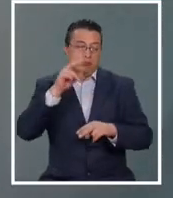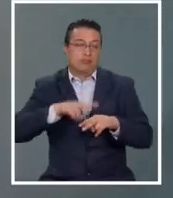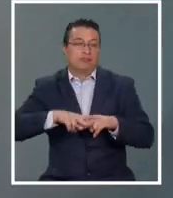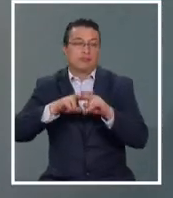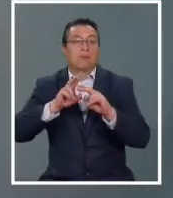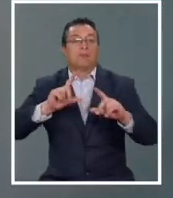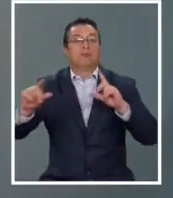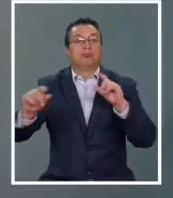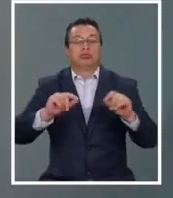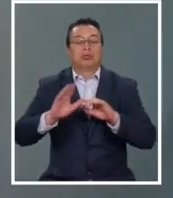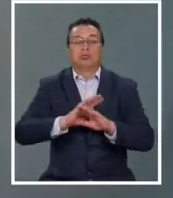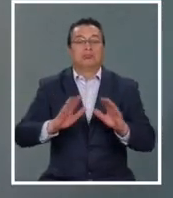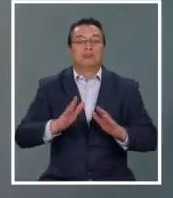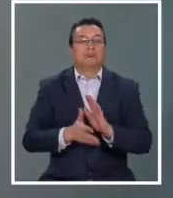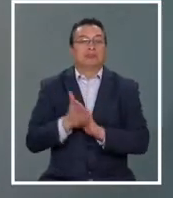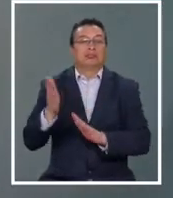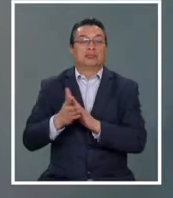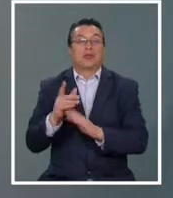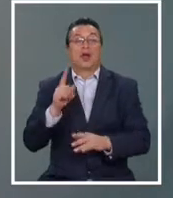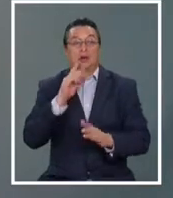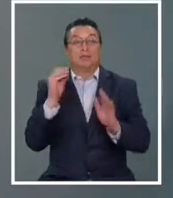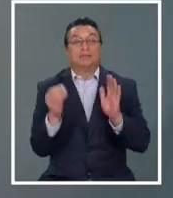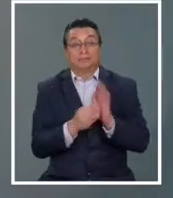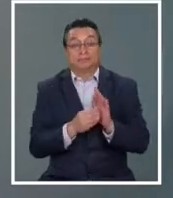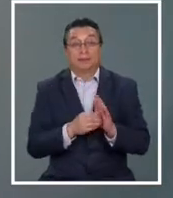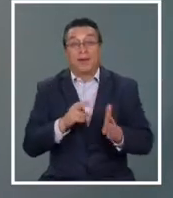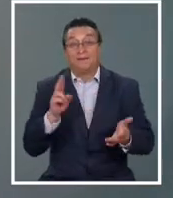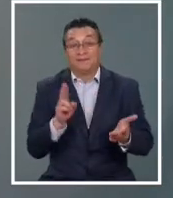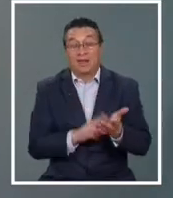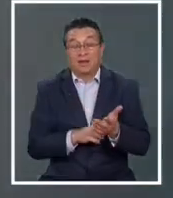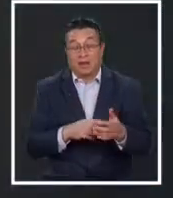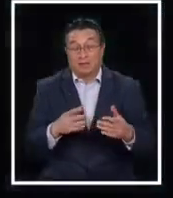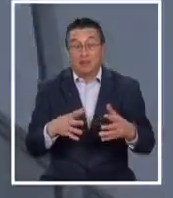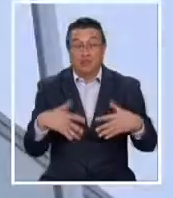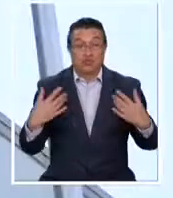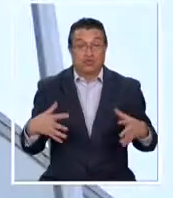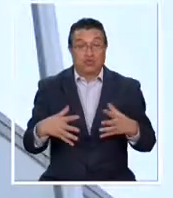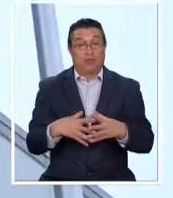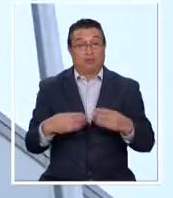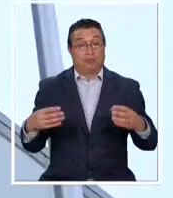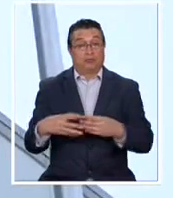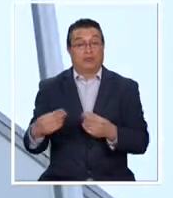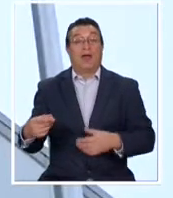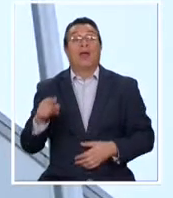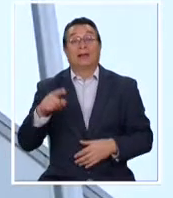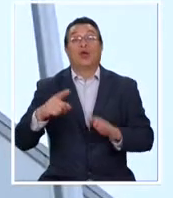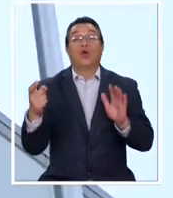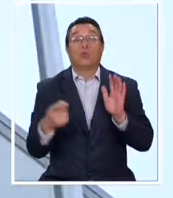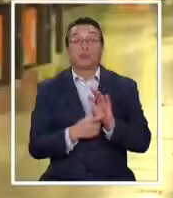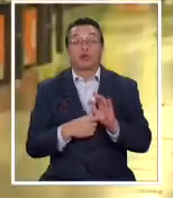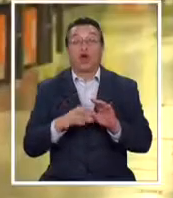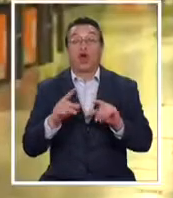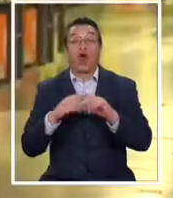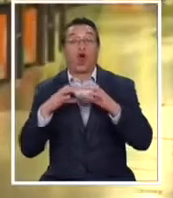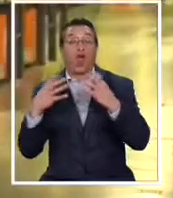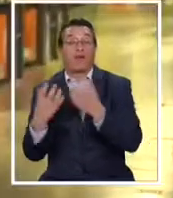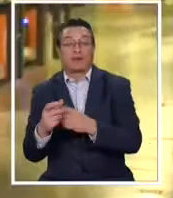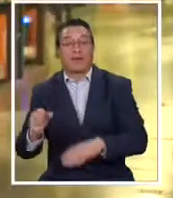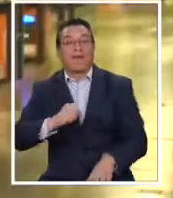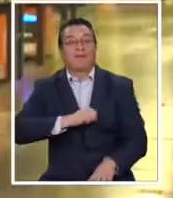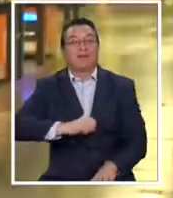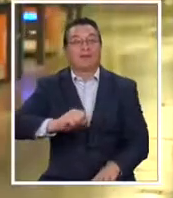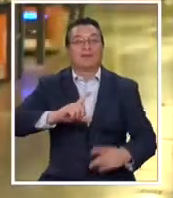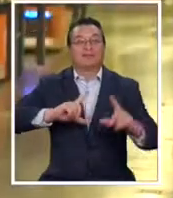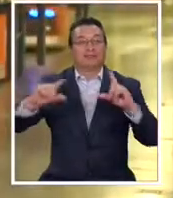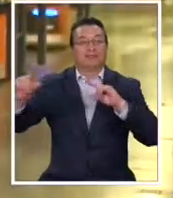de las jurisdicciones que lo han establecido, la verdad, dramática. Por eso un impuesto global toma fuerza para evitar la